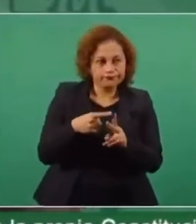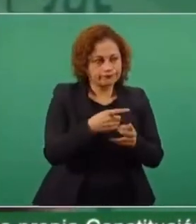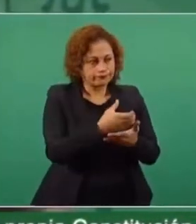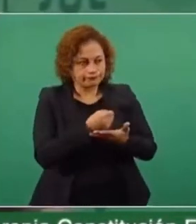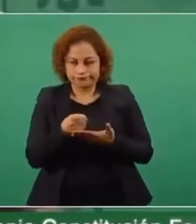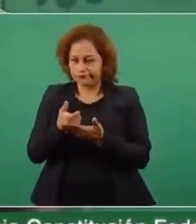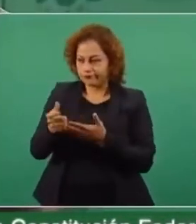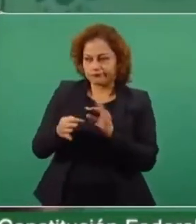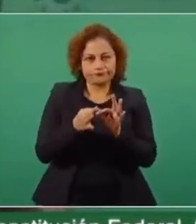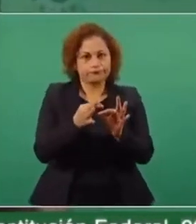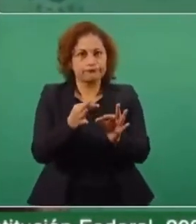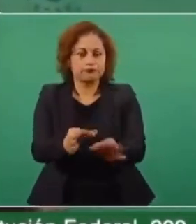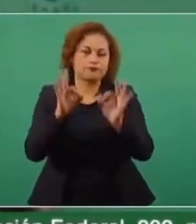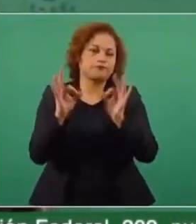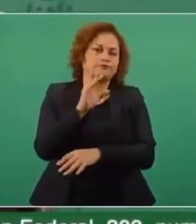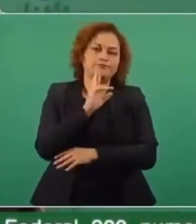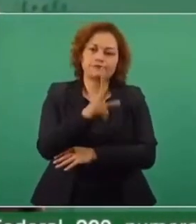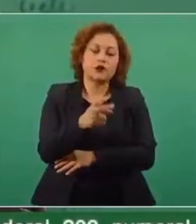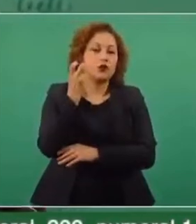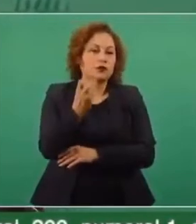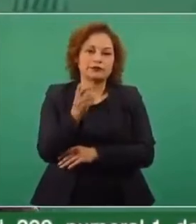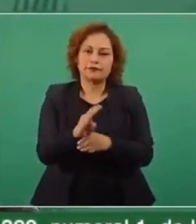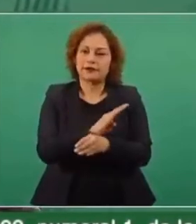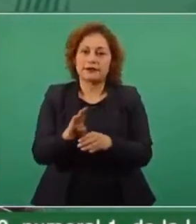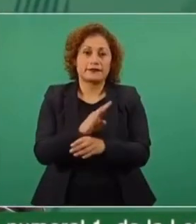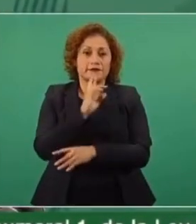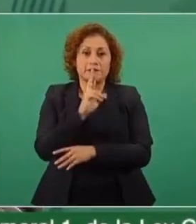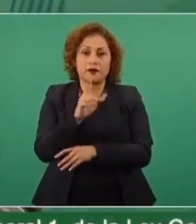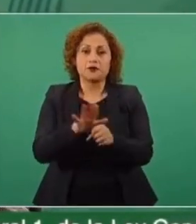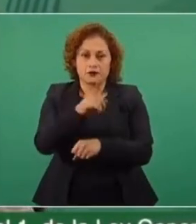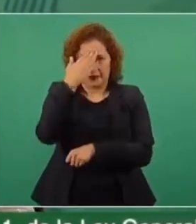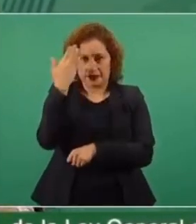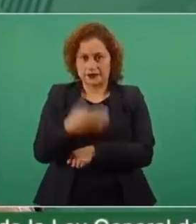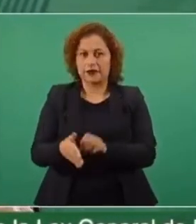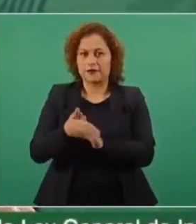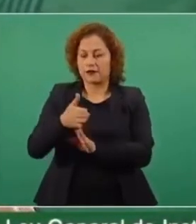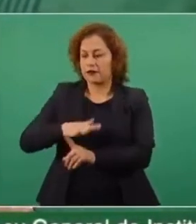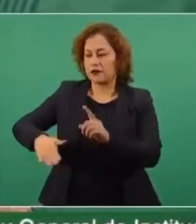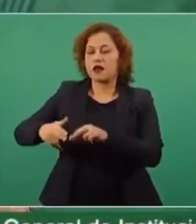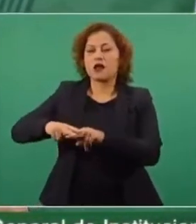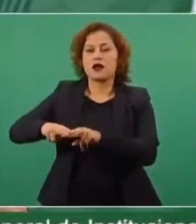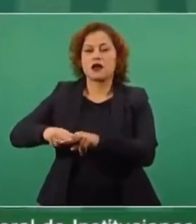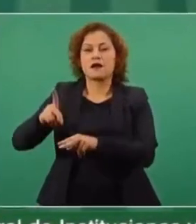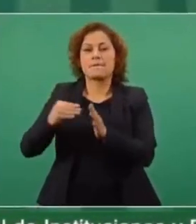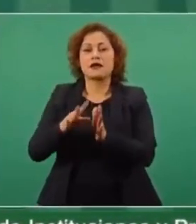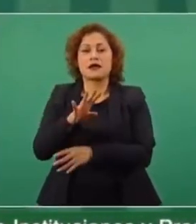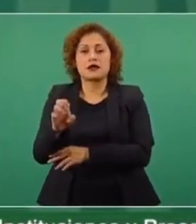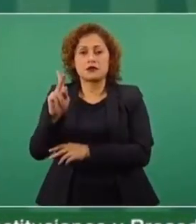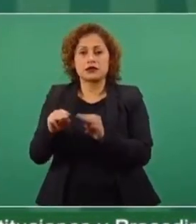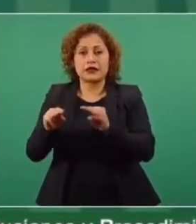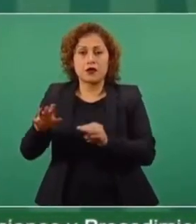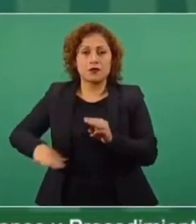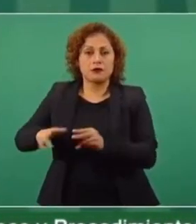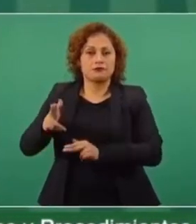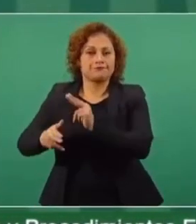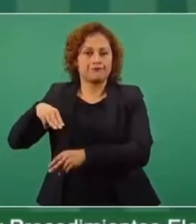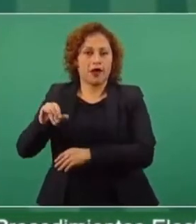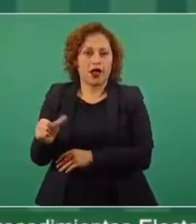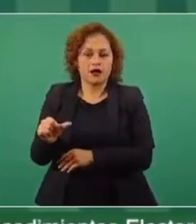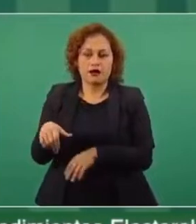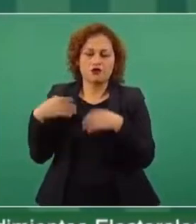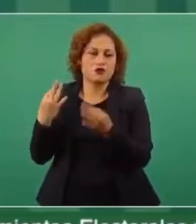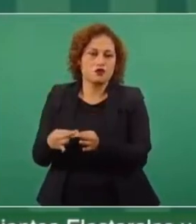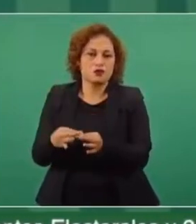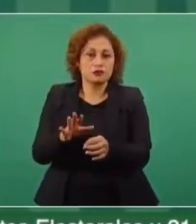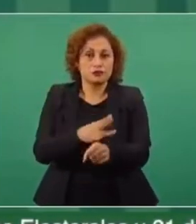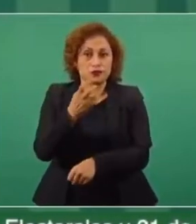beneficios que significa la construcción de mil 500 kilómetros de vías férreas para el Tren Maya. Entonces, estoy